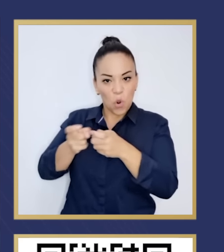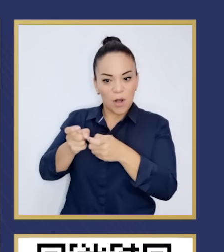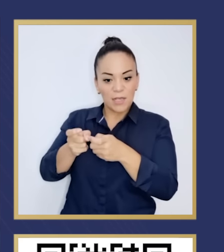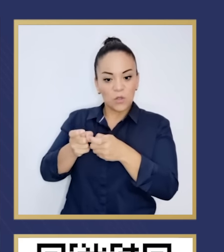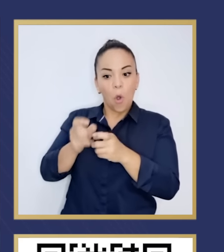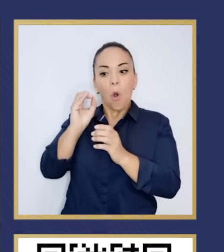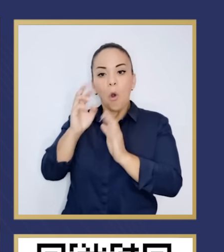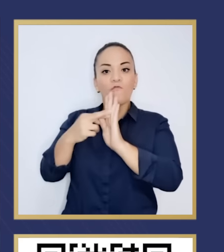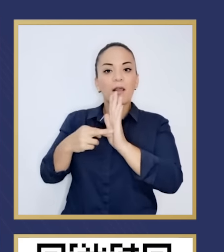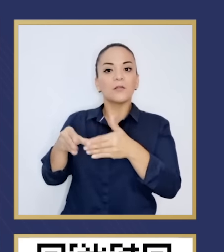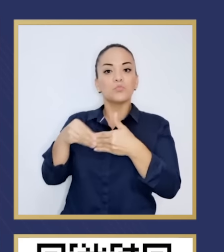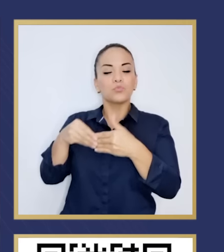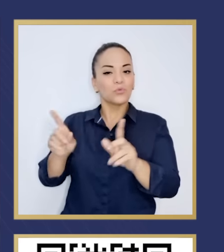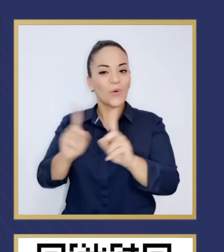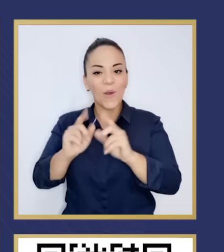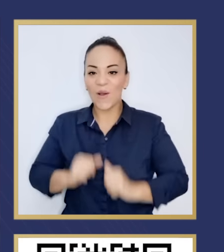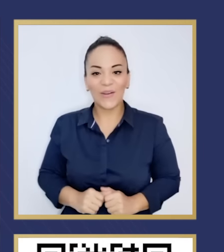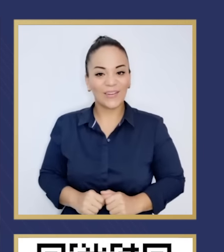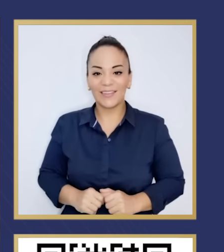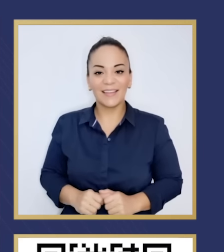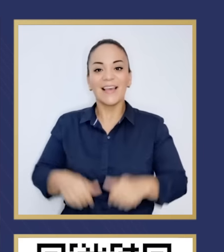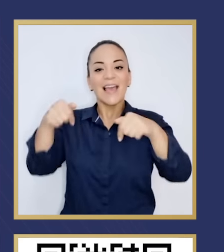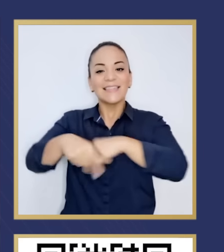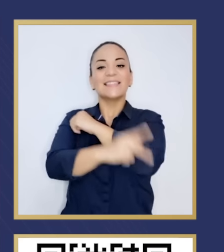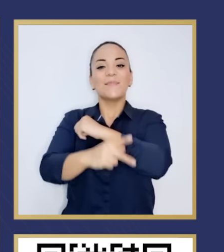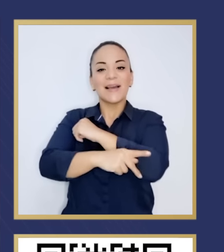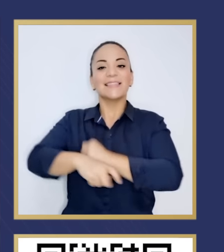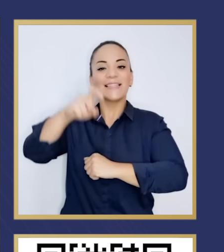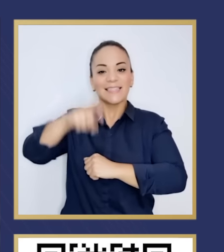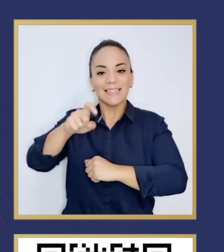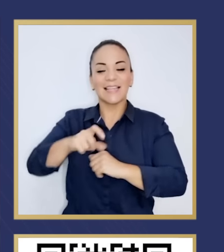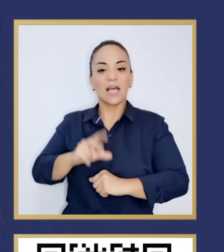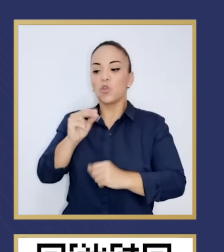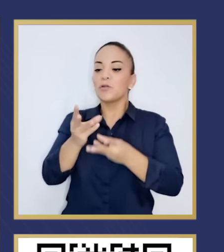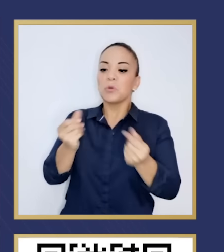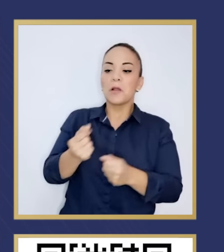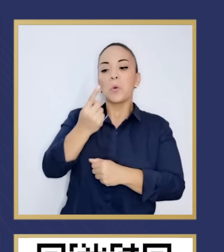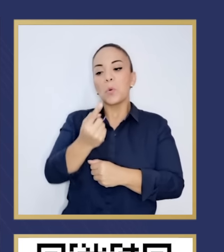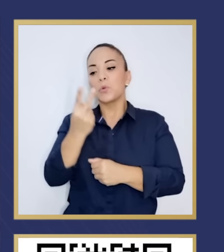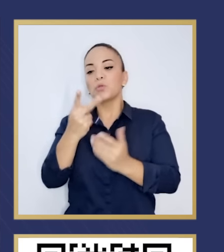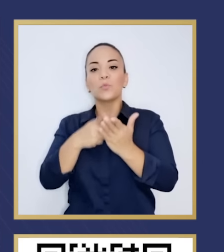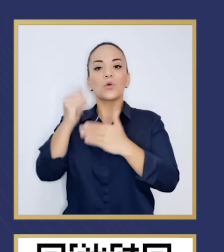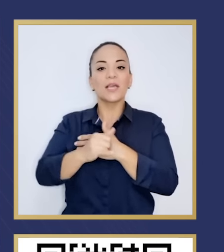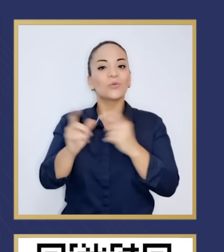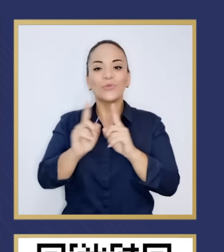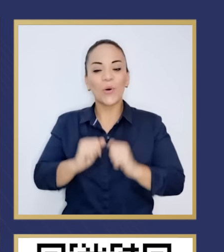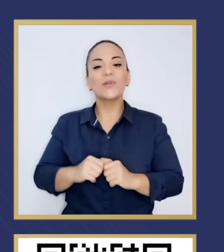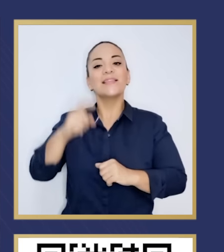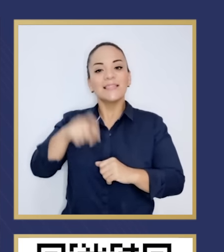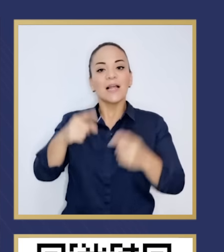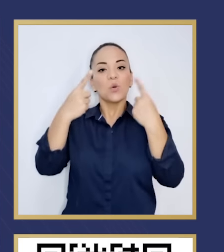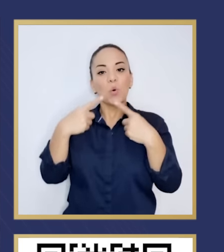medicina que necesita este país no es resolver uno o dos proyectos, sino lograr una